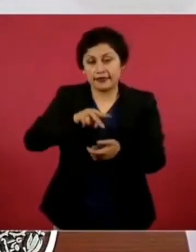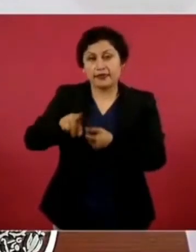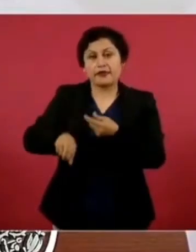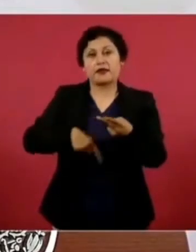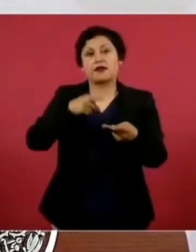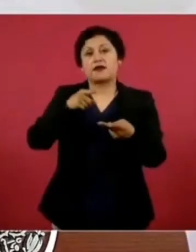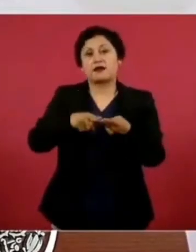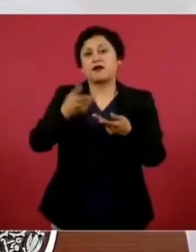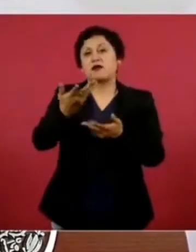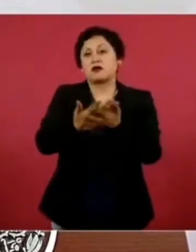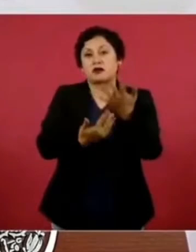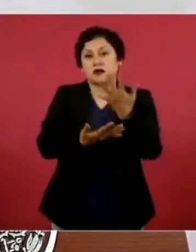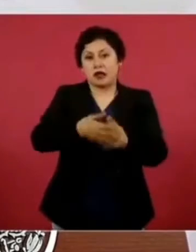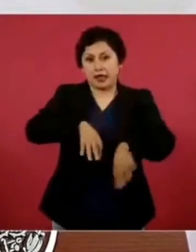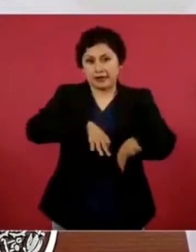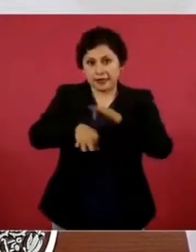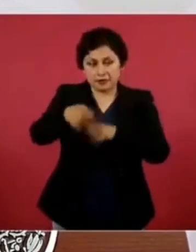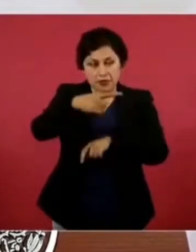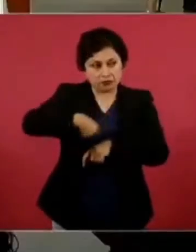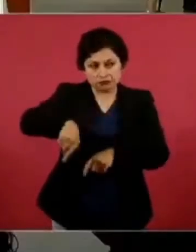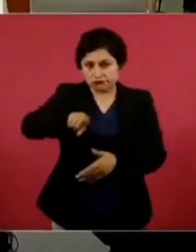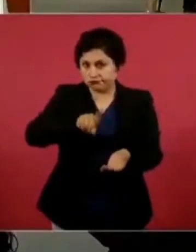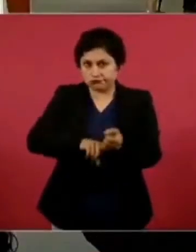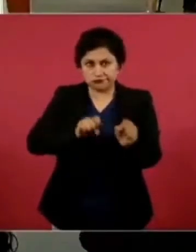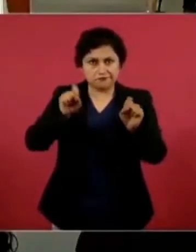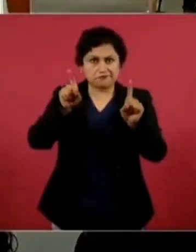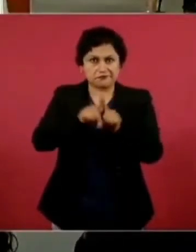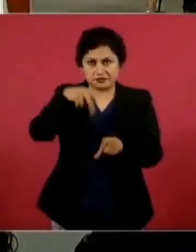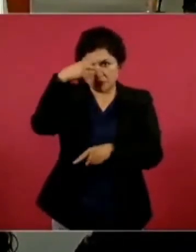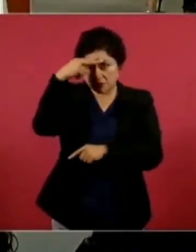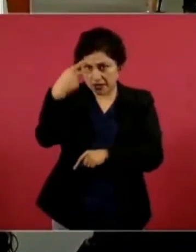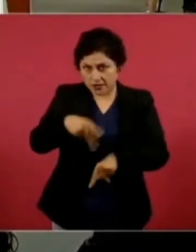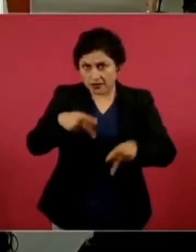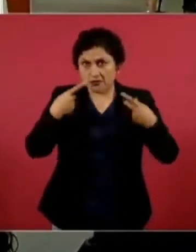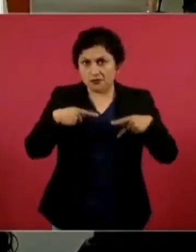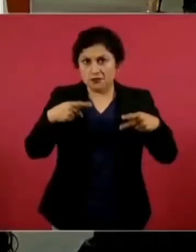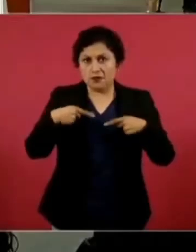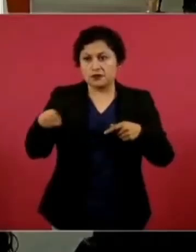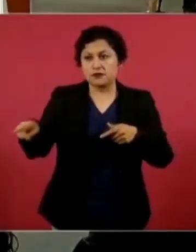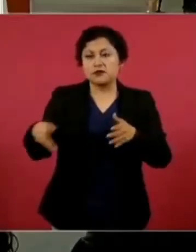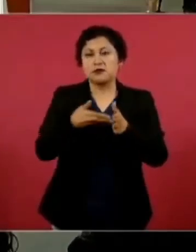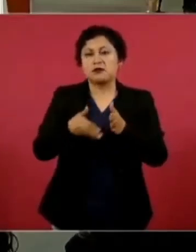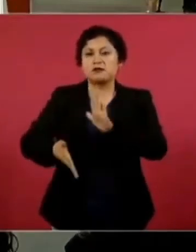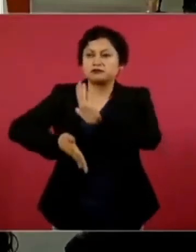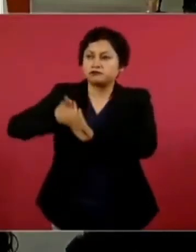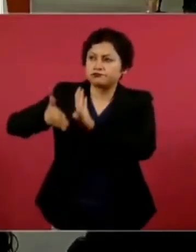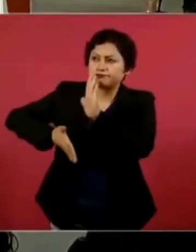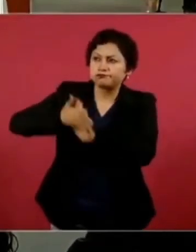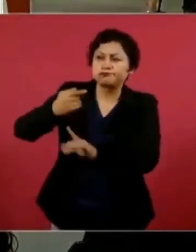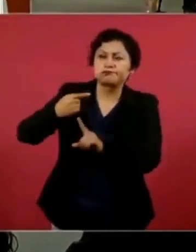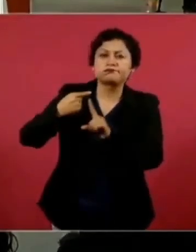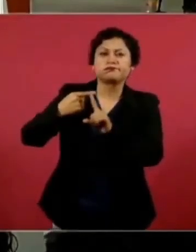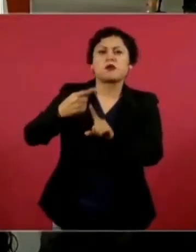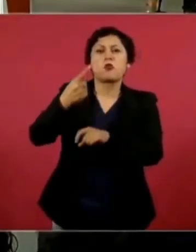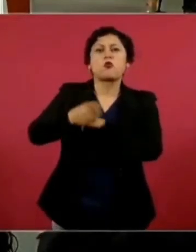de México, los trabajadores, en un año cinco meses. Es un aeropuerto bellísimo.